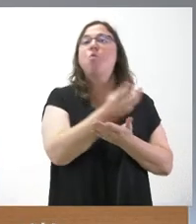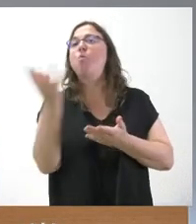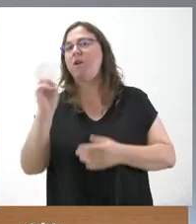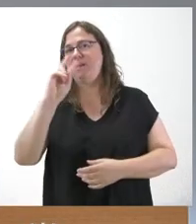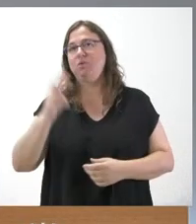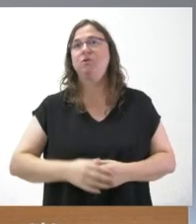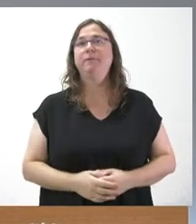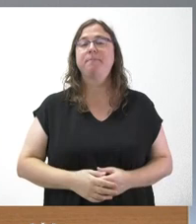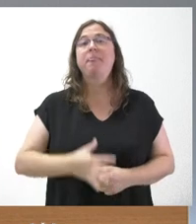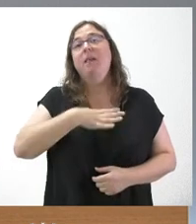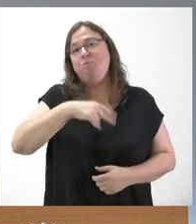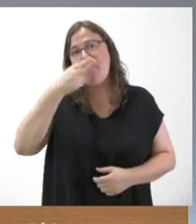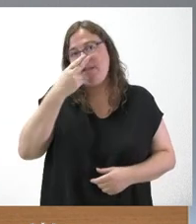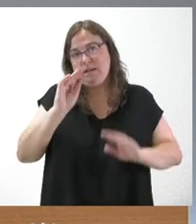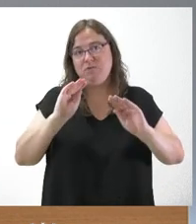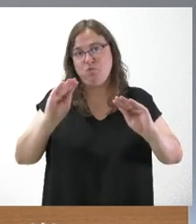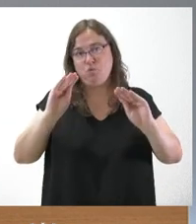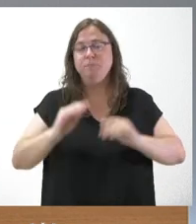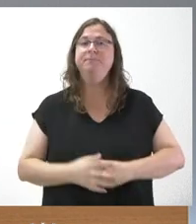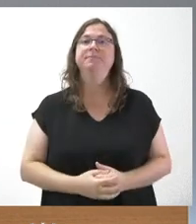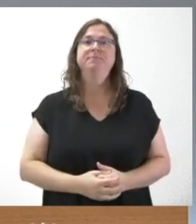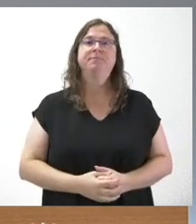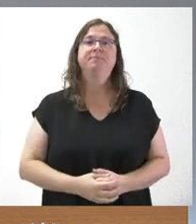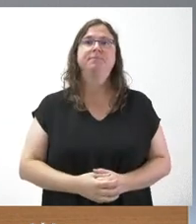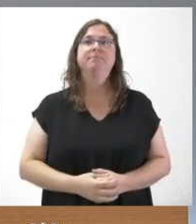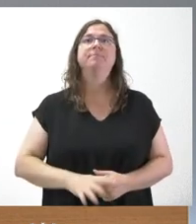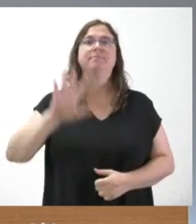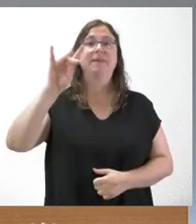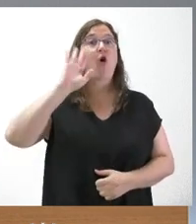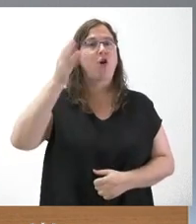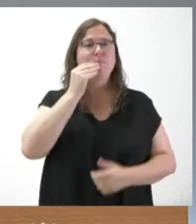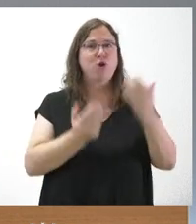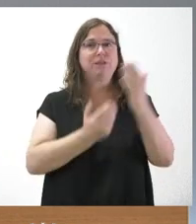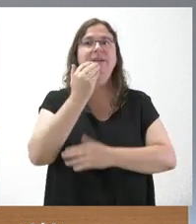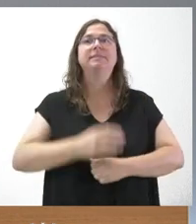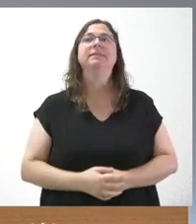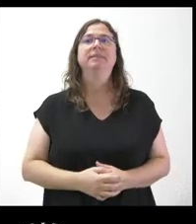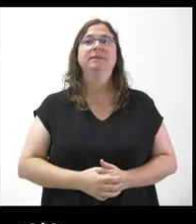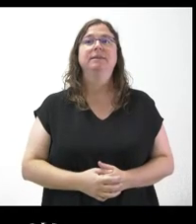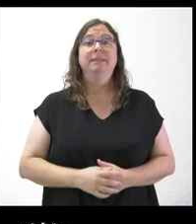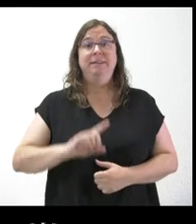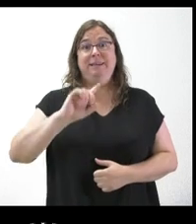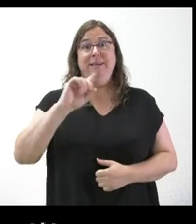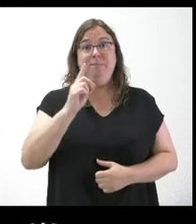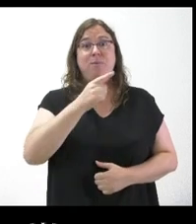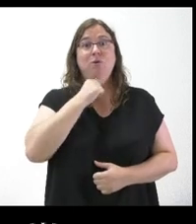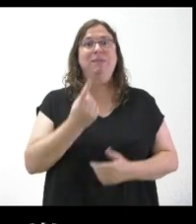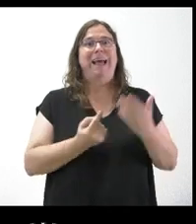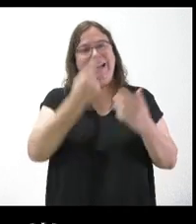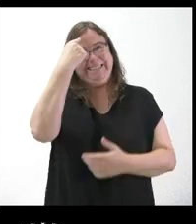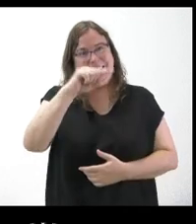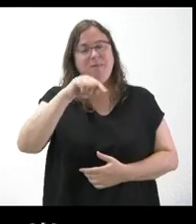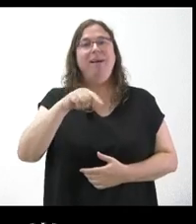que pueda reclamar su interés. Sí. Hola. Muy buenos días. Buenos días. En primer lugar, me gustaría saber cuál ha sido el ambiente